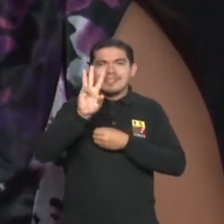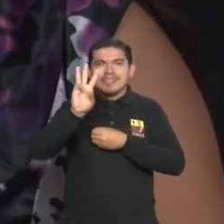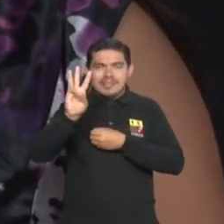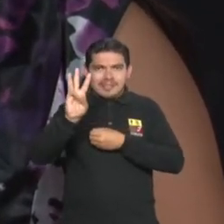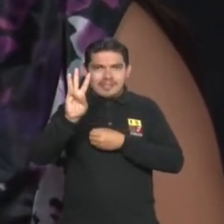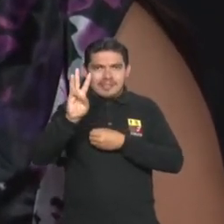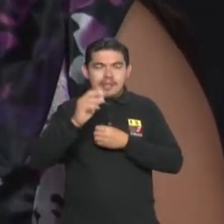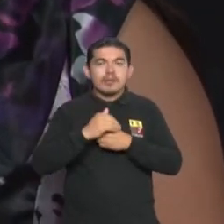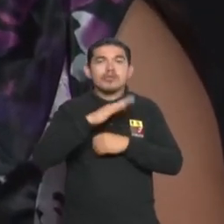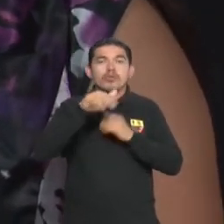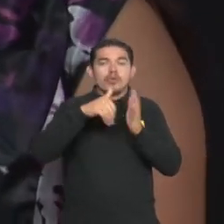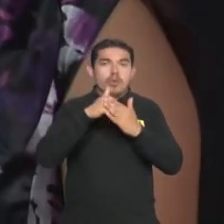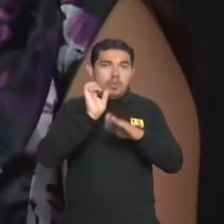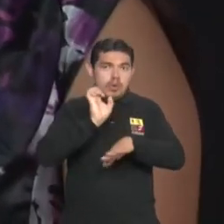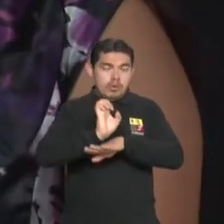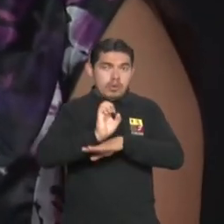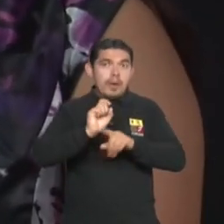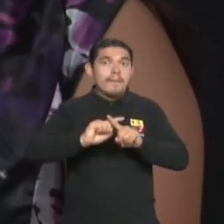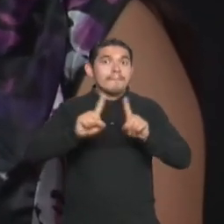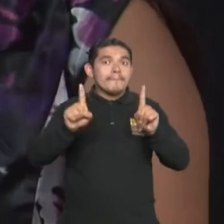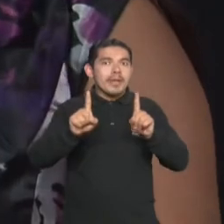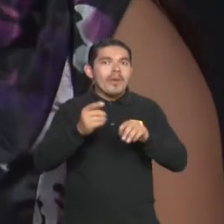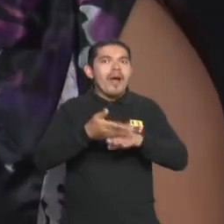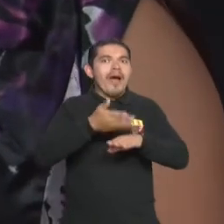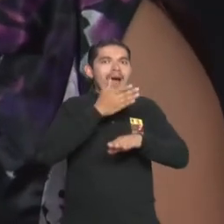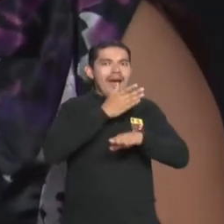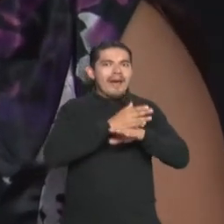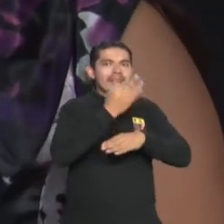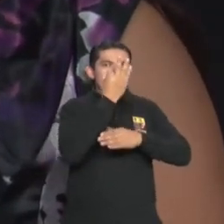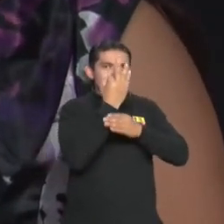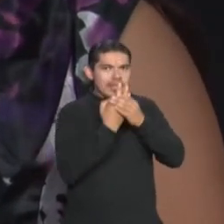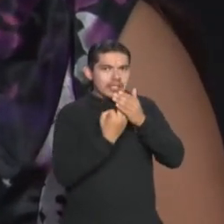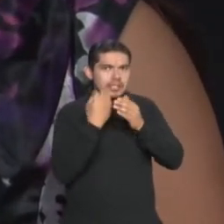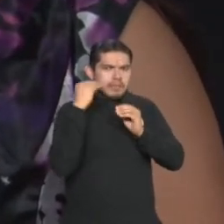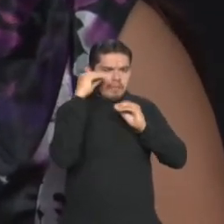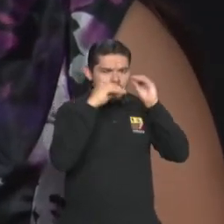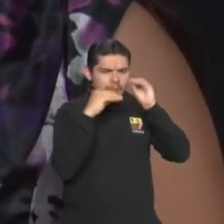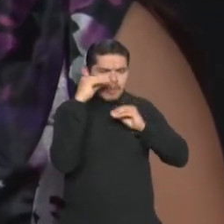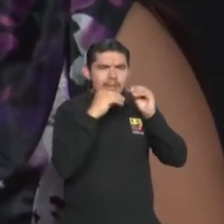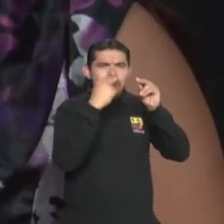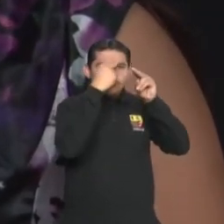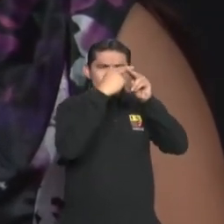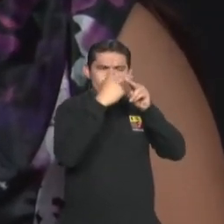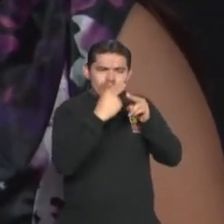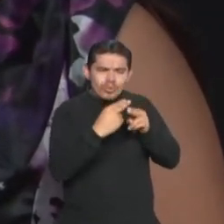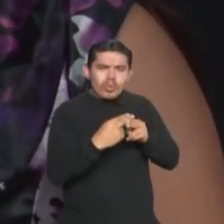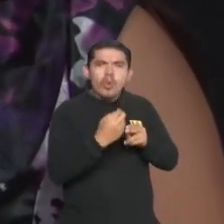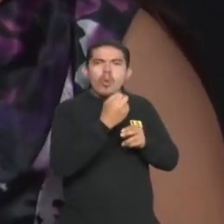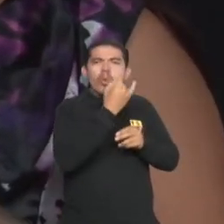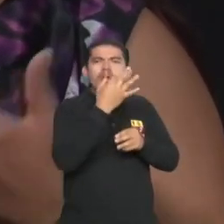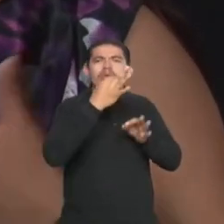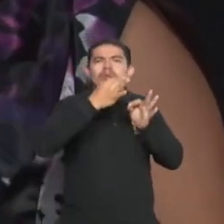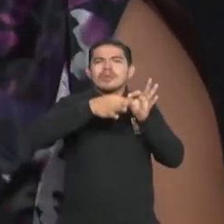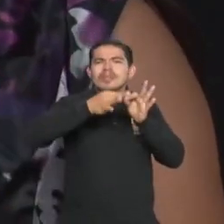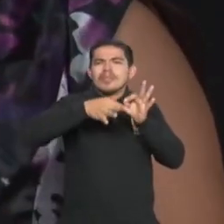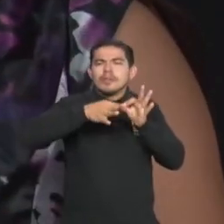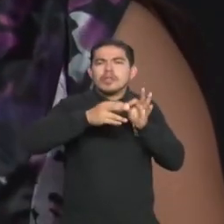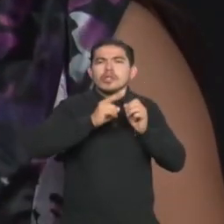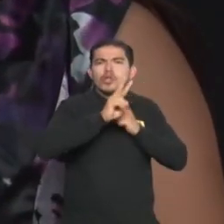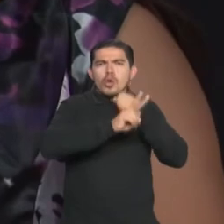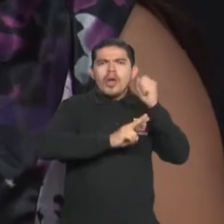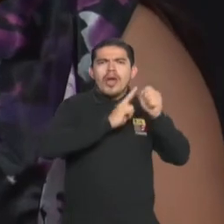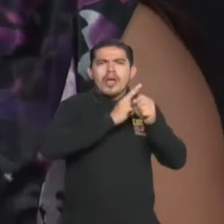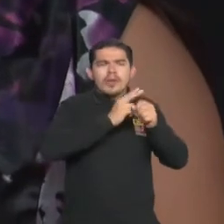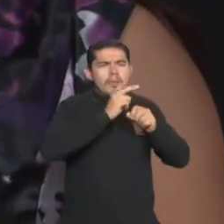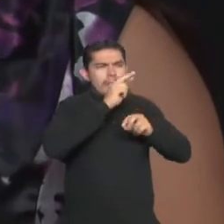existen a nivel nacional, pero también hay un registro, un registro que se levantó con la Federación Nacional de Sordos del Ecuador durante dos años